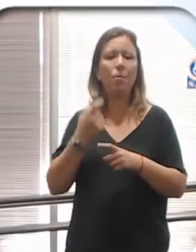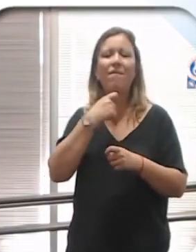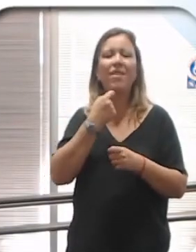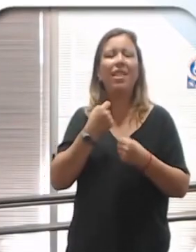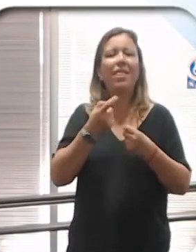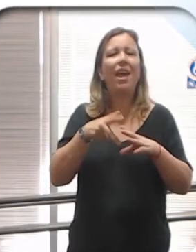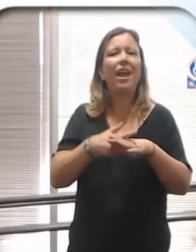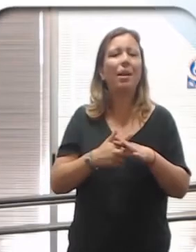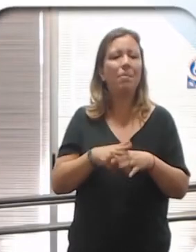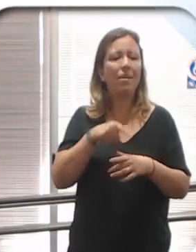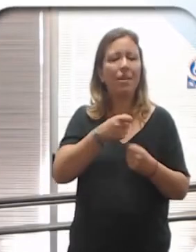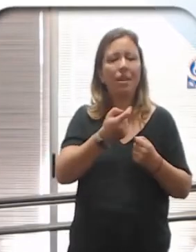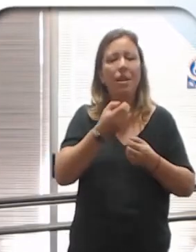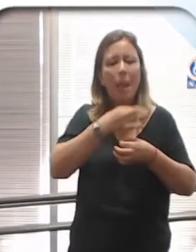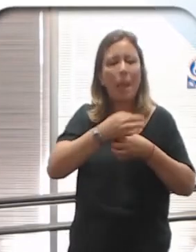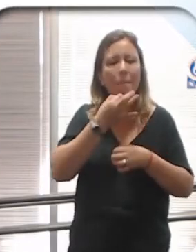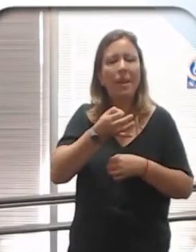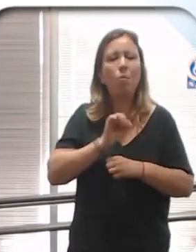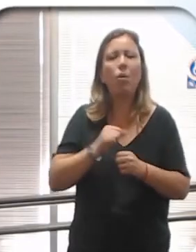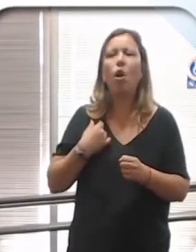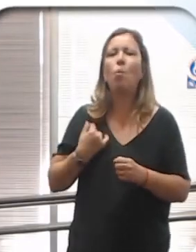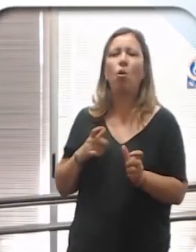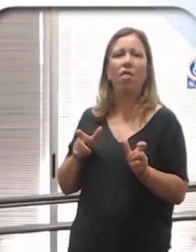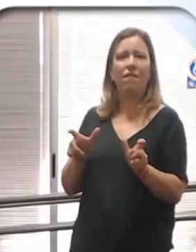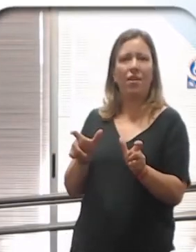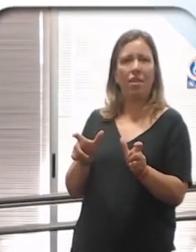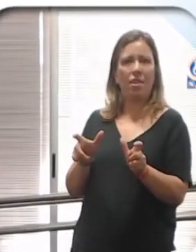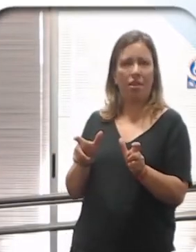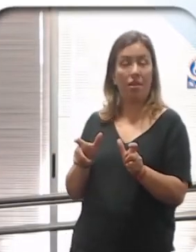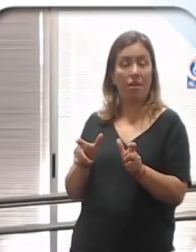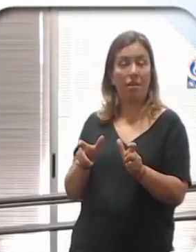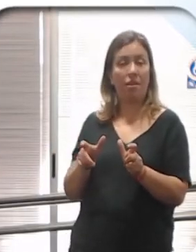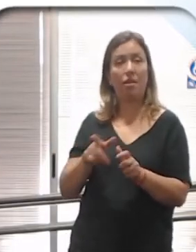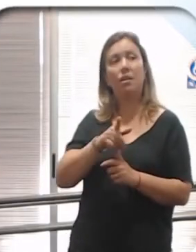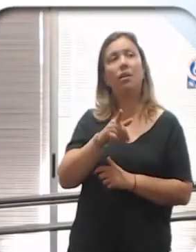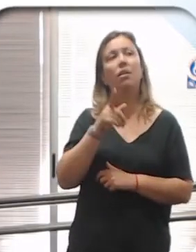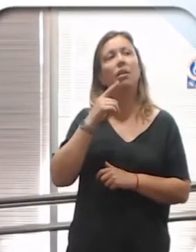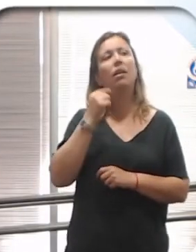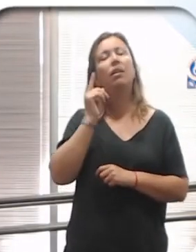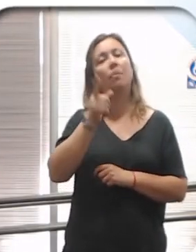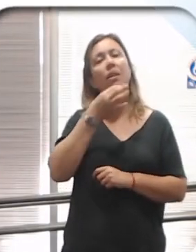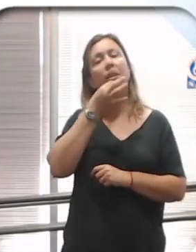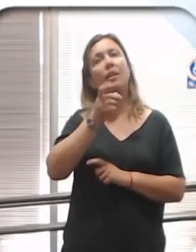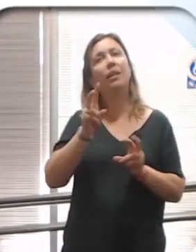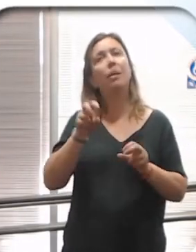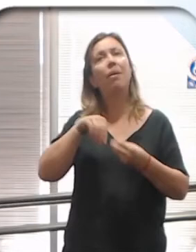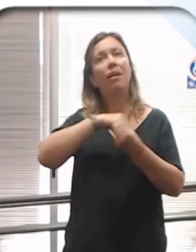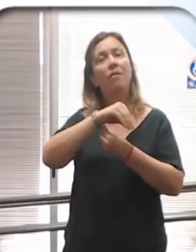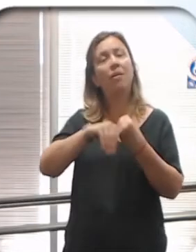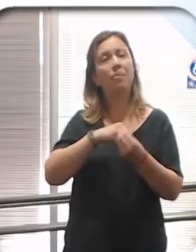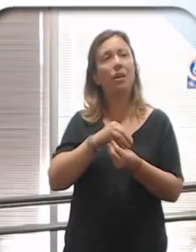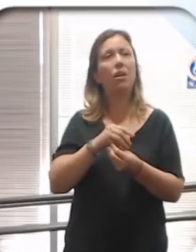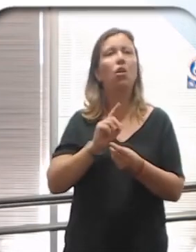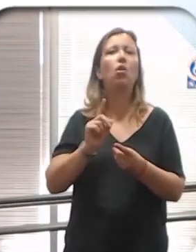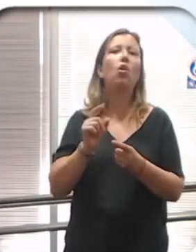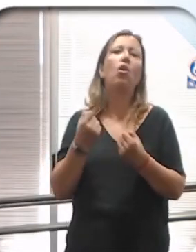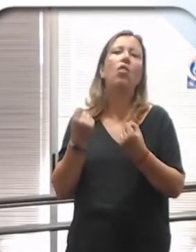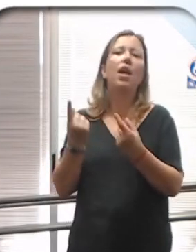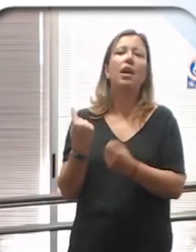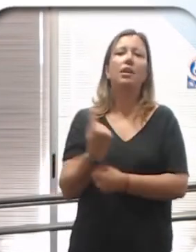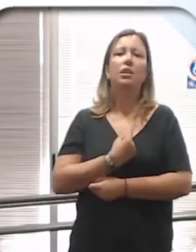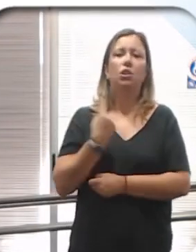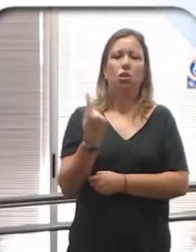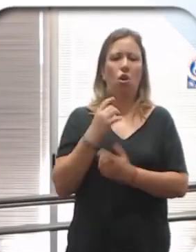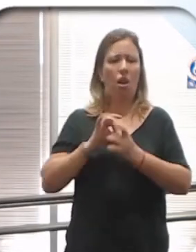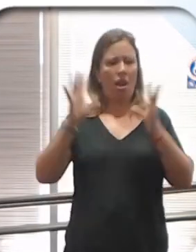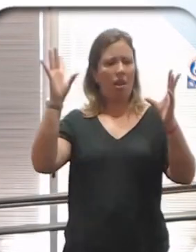herramientas tampoco para poder defenderse. Y es verdad lo que decís en cuanto a la familia, y esto de que no le generamos autonomía